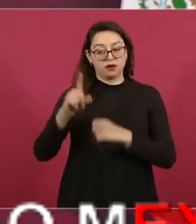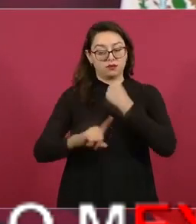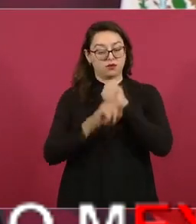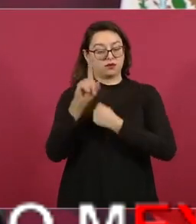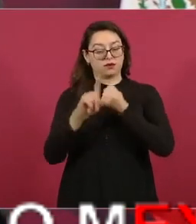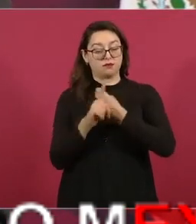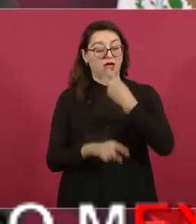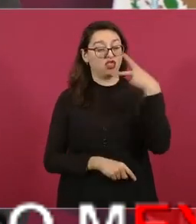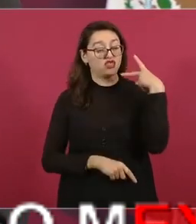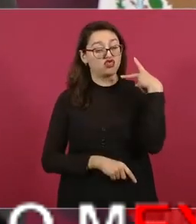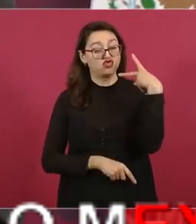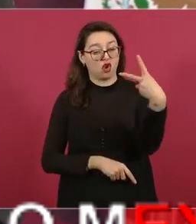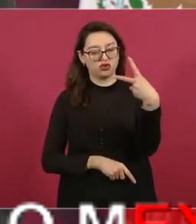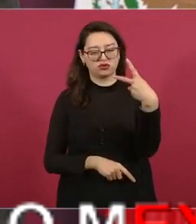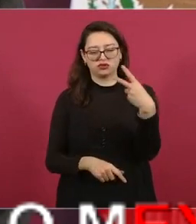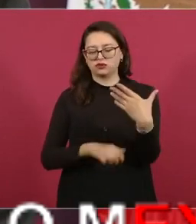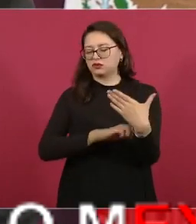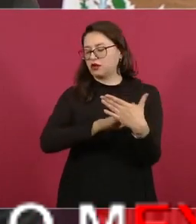que